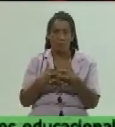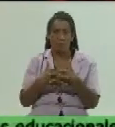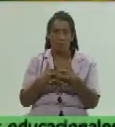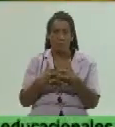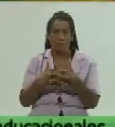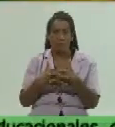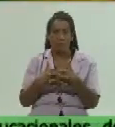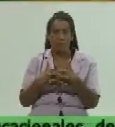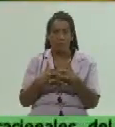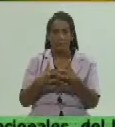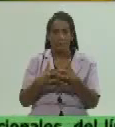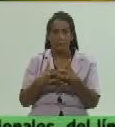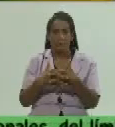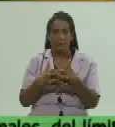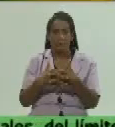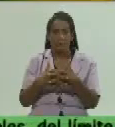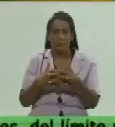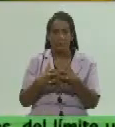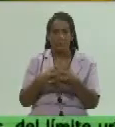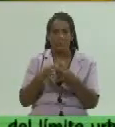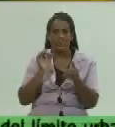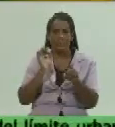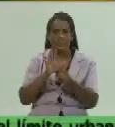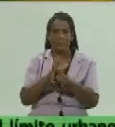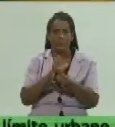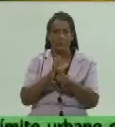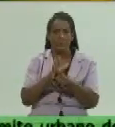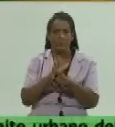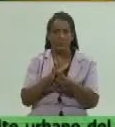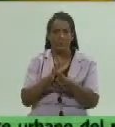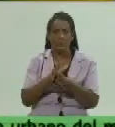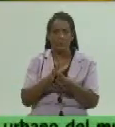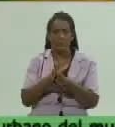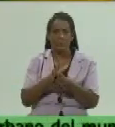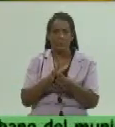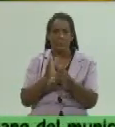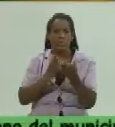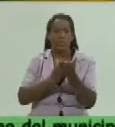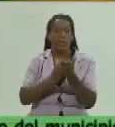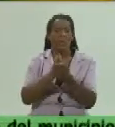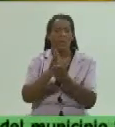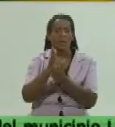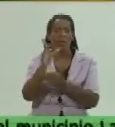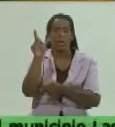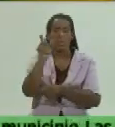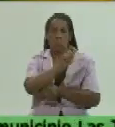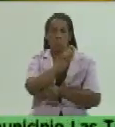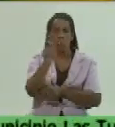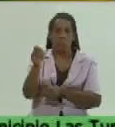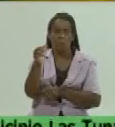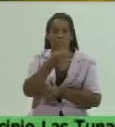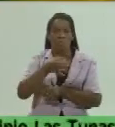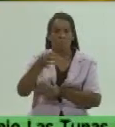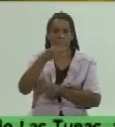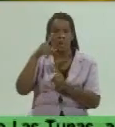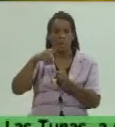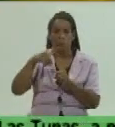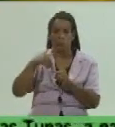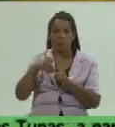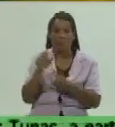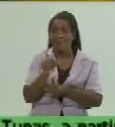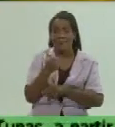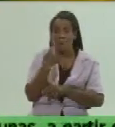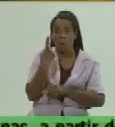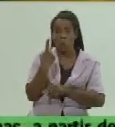el es decir el inicio de o la continuidad del curso aquí en el municipio de Las Tulas que es el único que hoy está